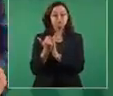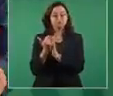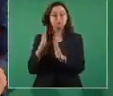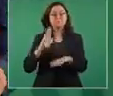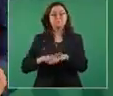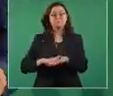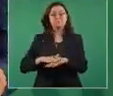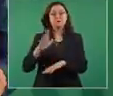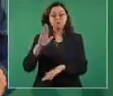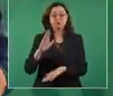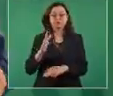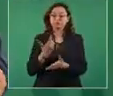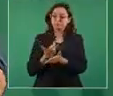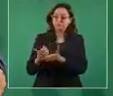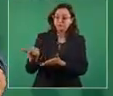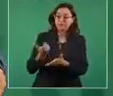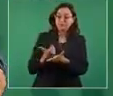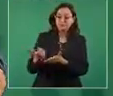Sin embargo,